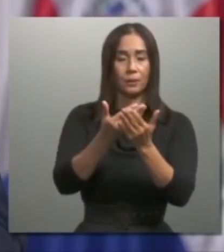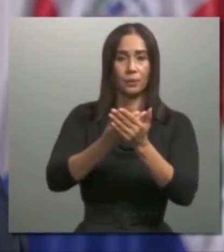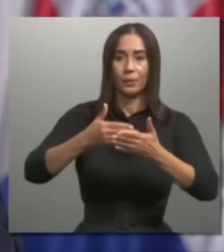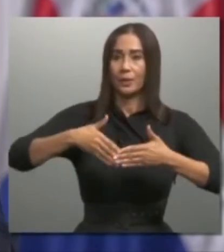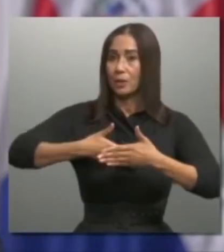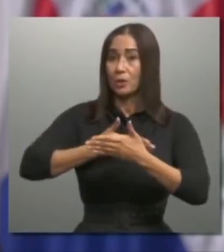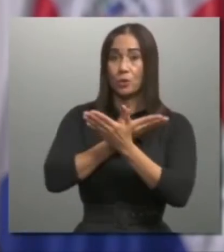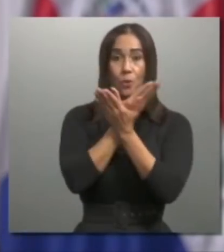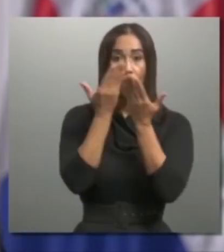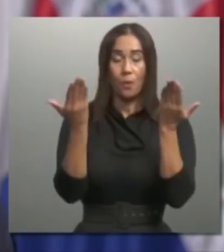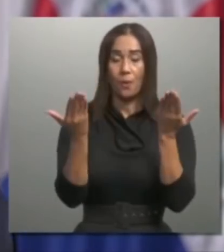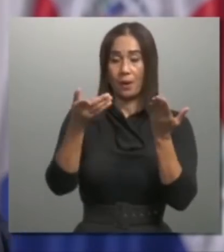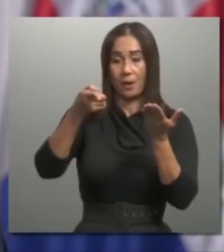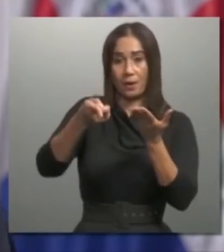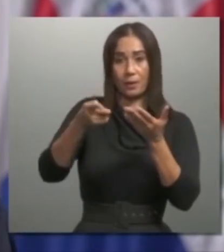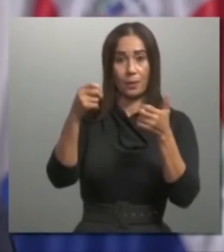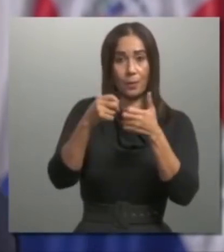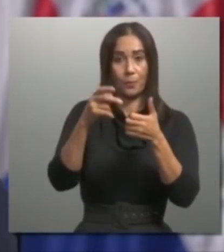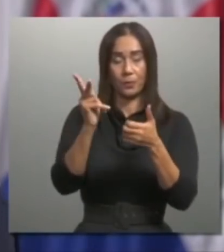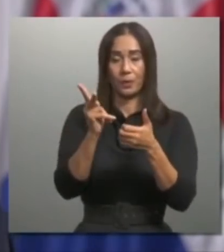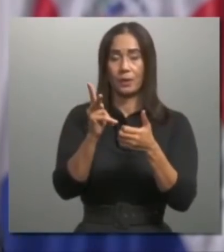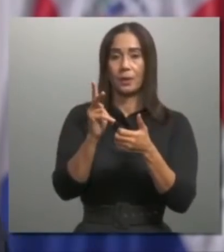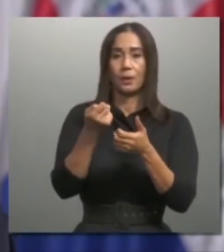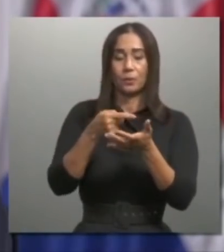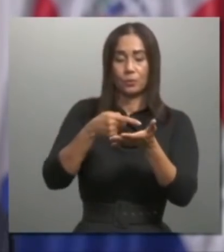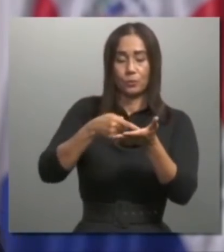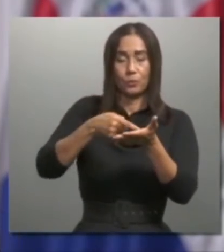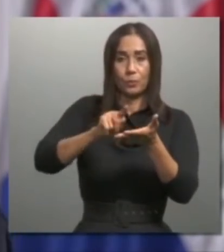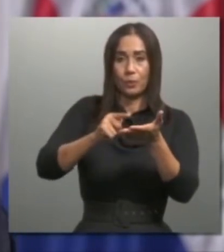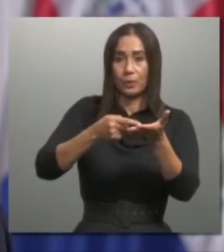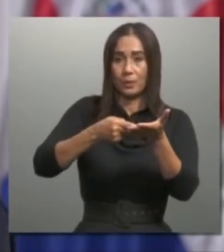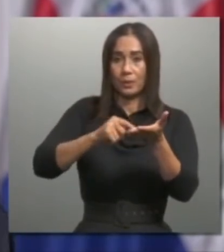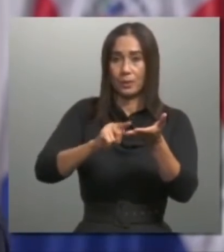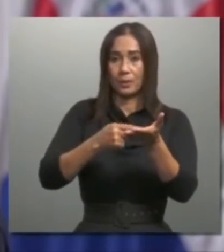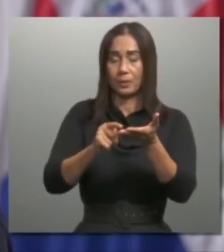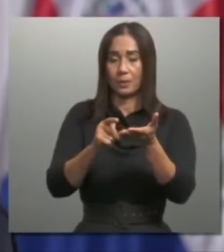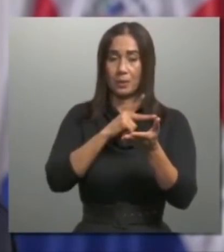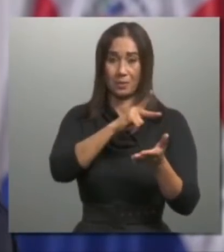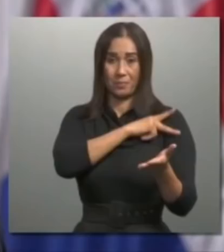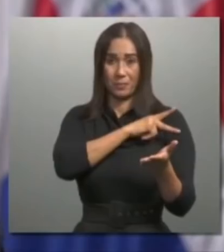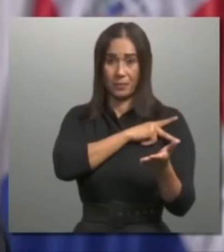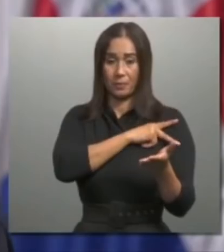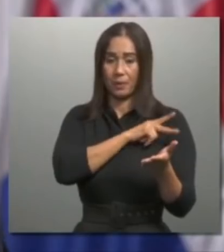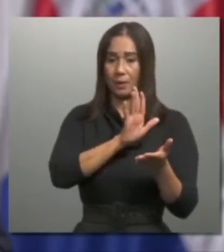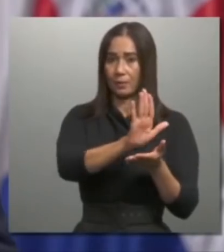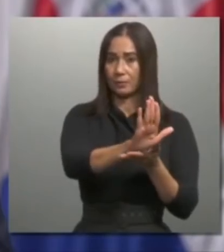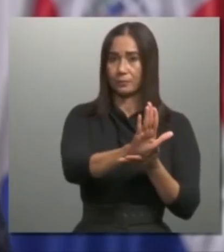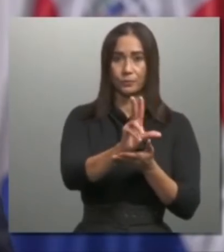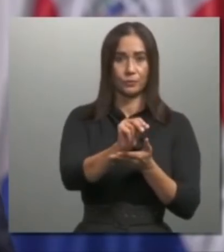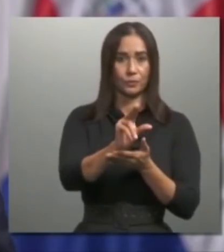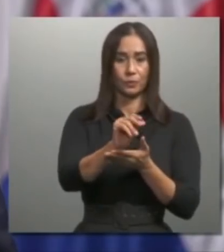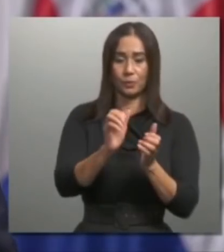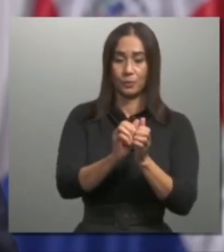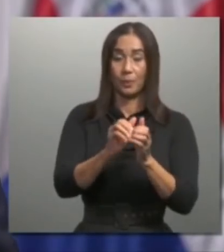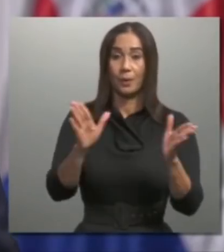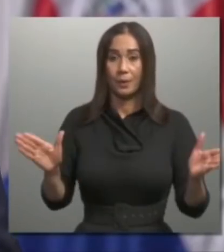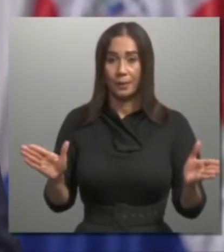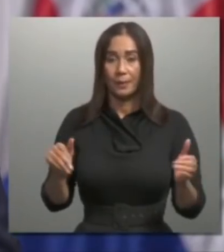existe en el Fideicomiso un solo resquicio que sugiera la privatización de ese preciado bien público.